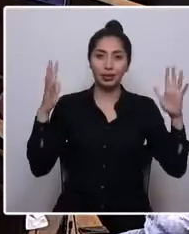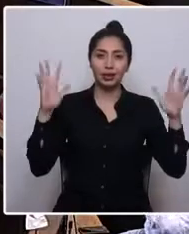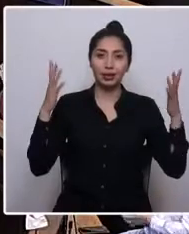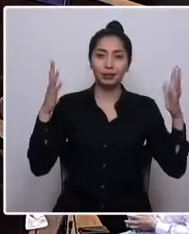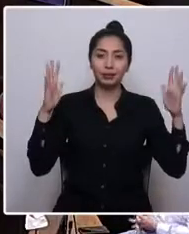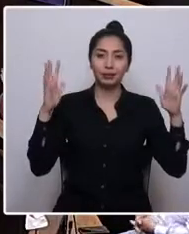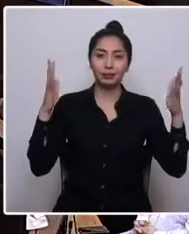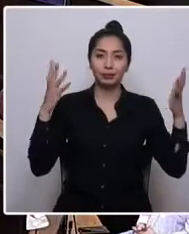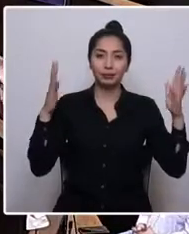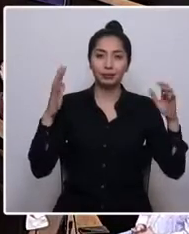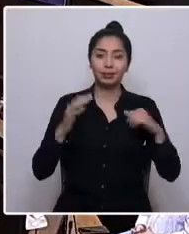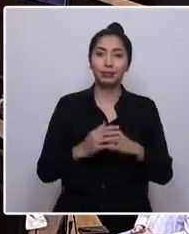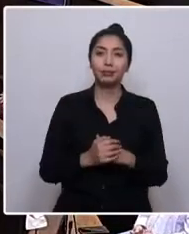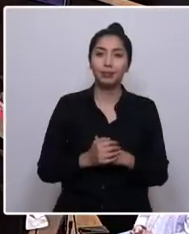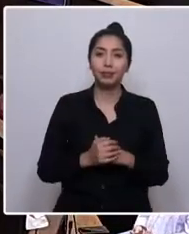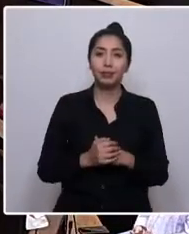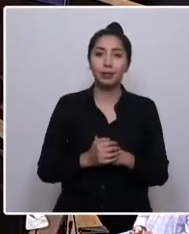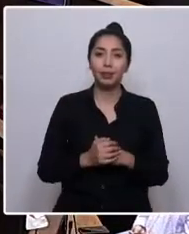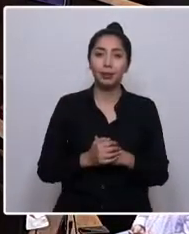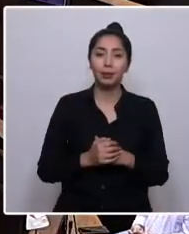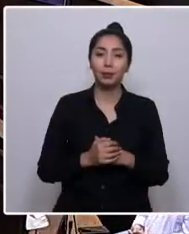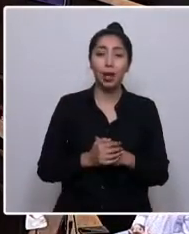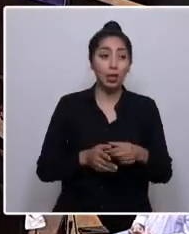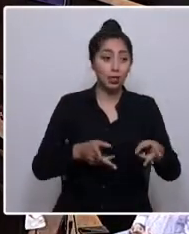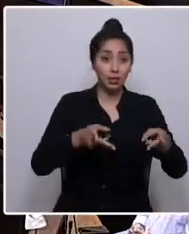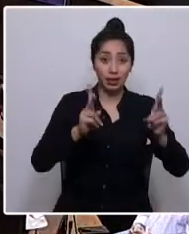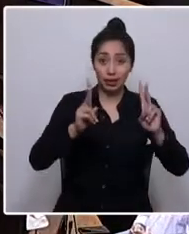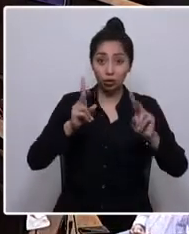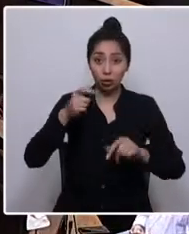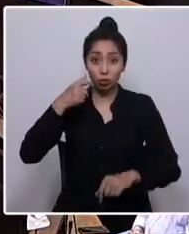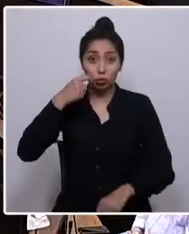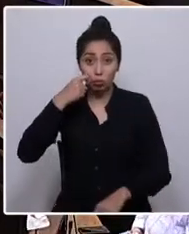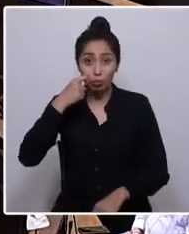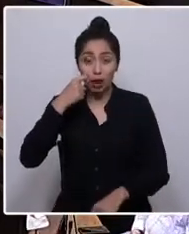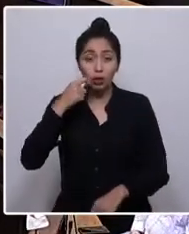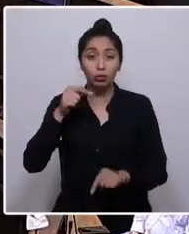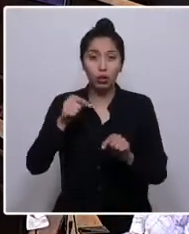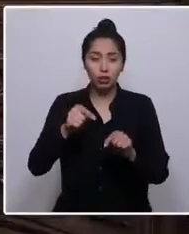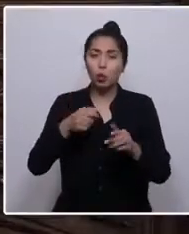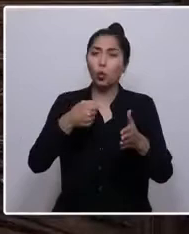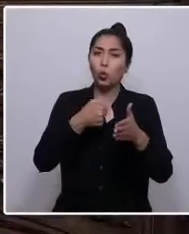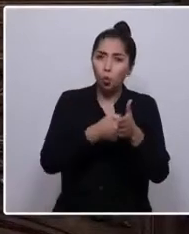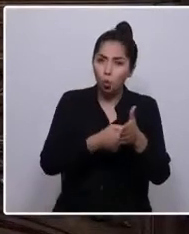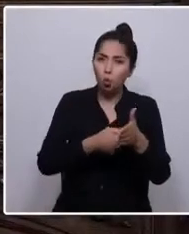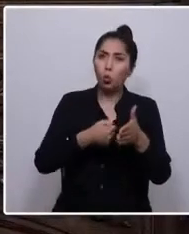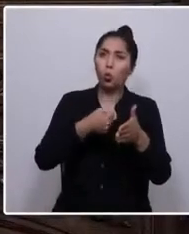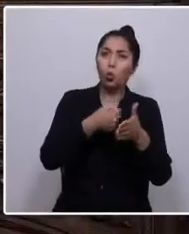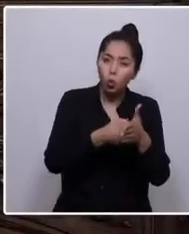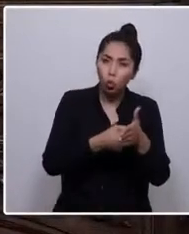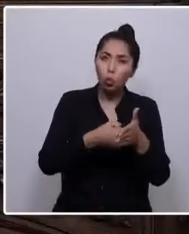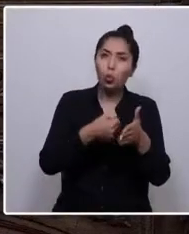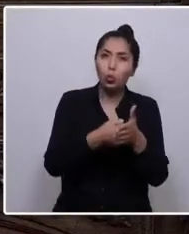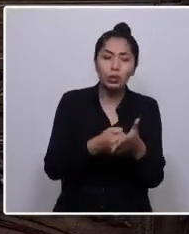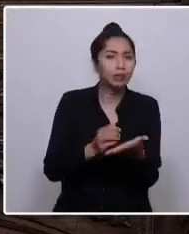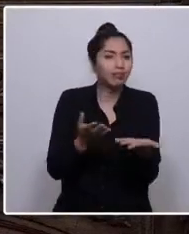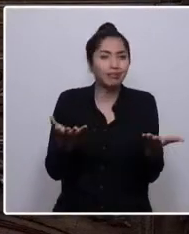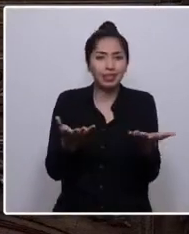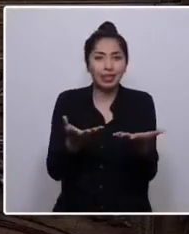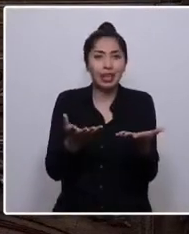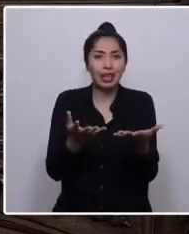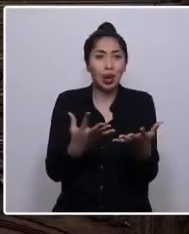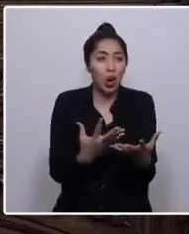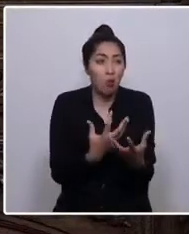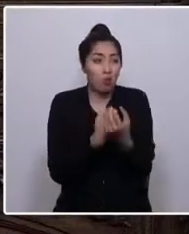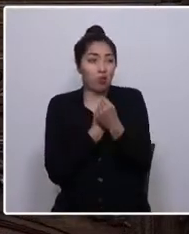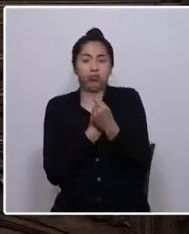Los derechos humanos son la lucha activa por liberarnos de toda forma de opresión,